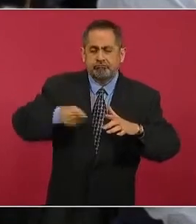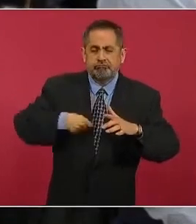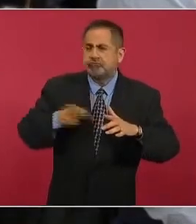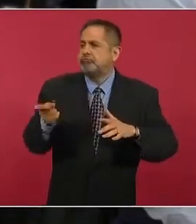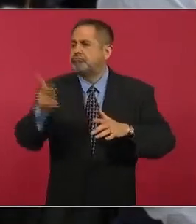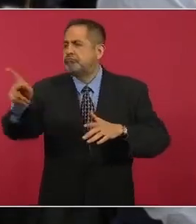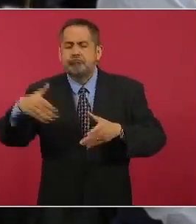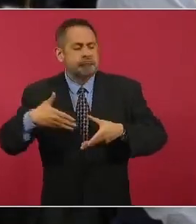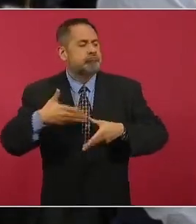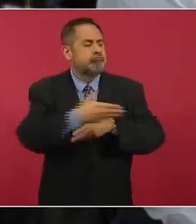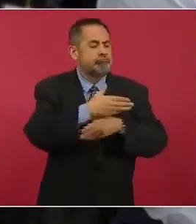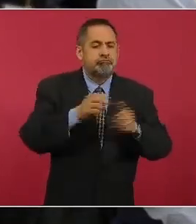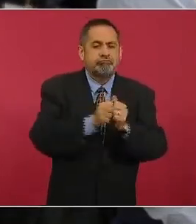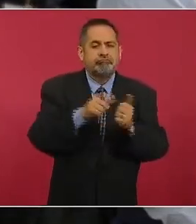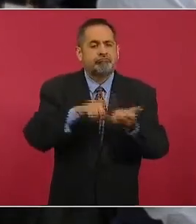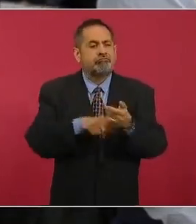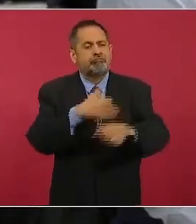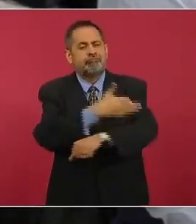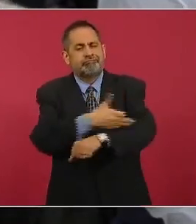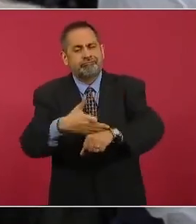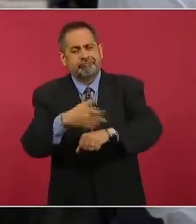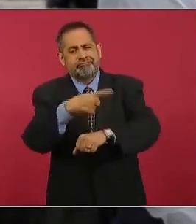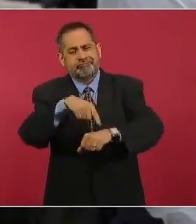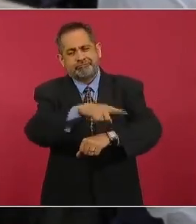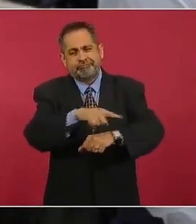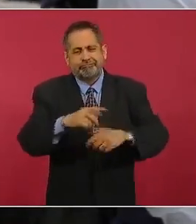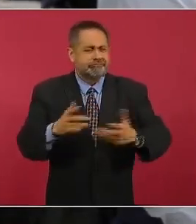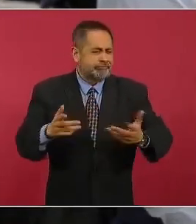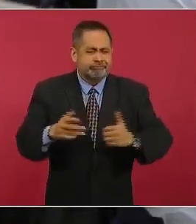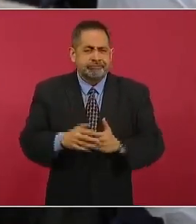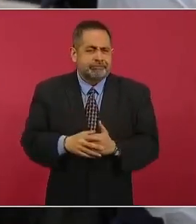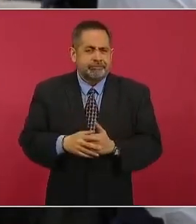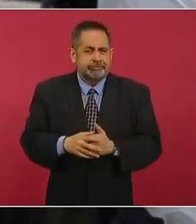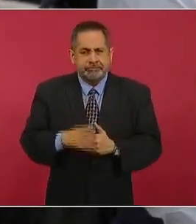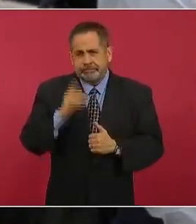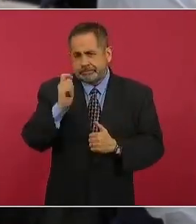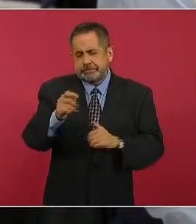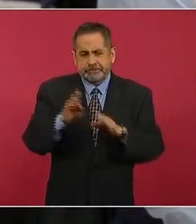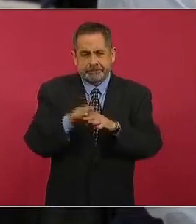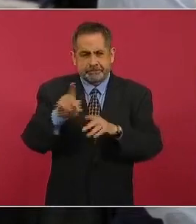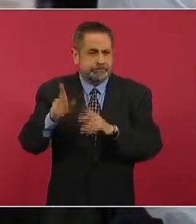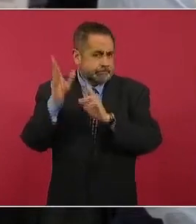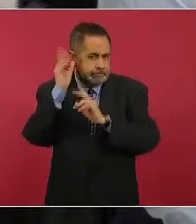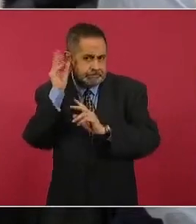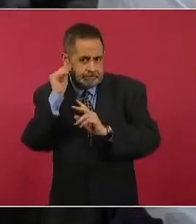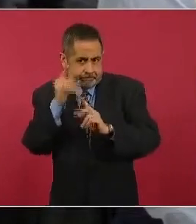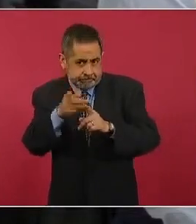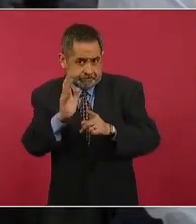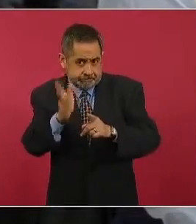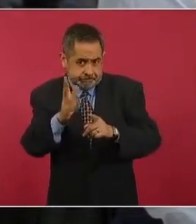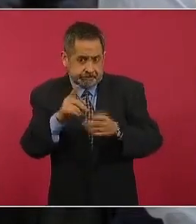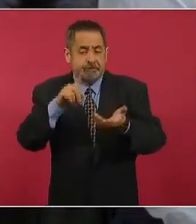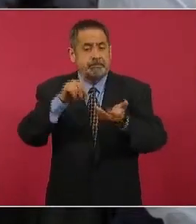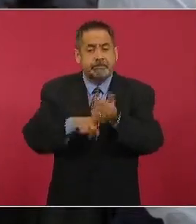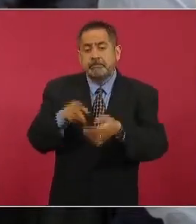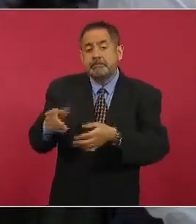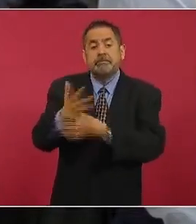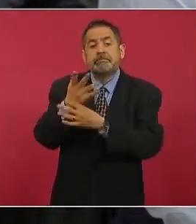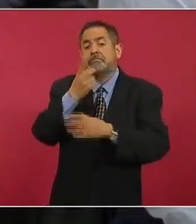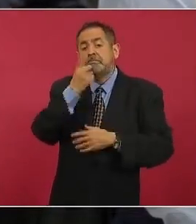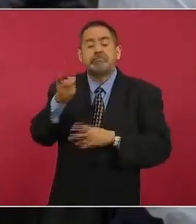caso de un familiar de una familiar preguntarle si los escuchó también en estos audios él